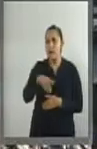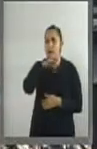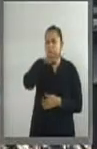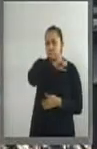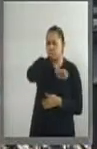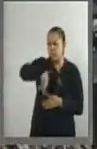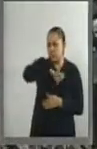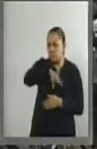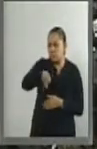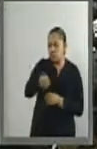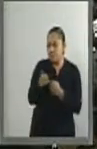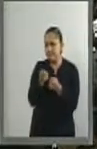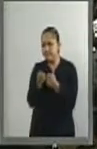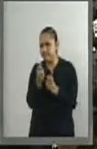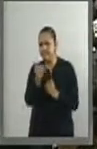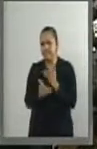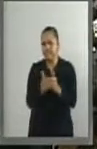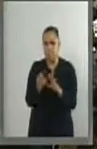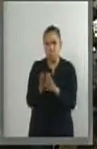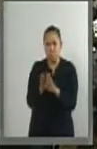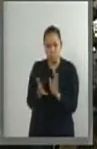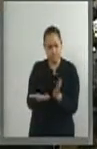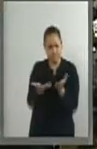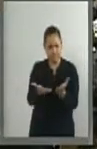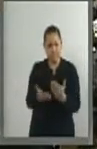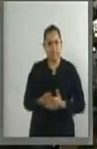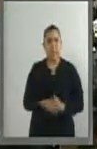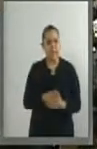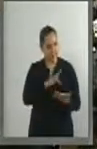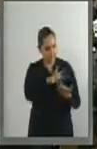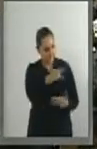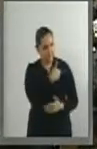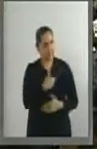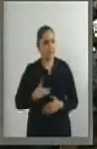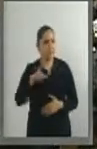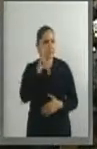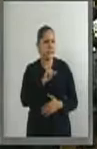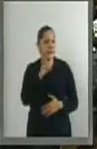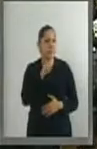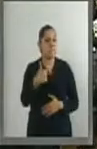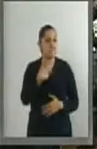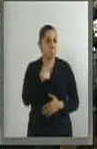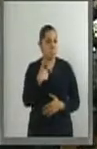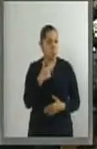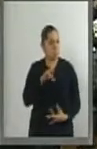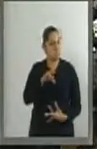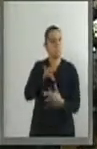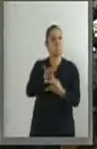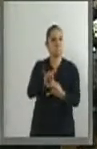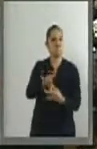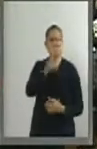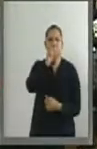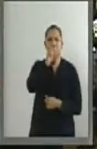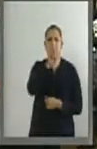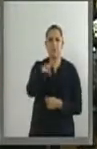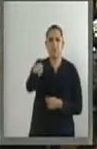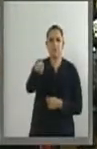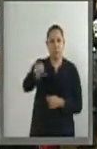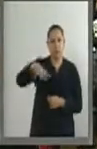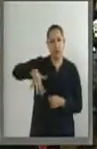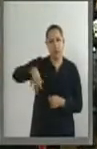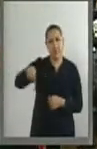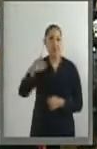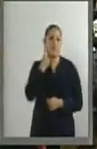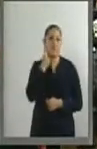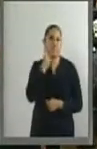Gracias, Presidenta. Pues, me sumo al mismo tema que trajo aquí el